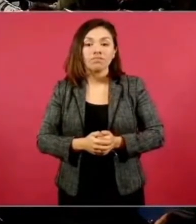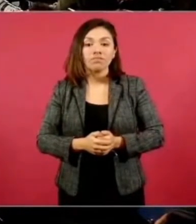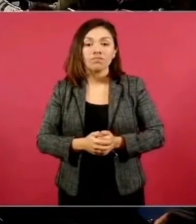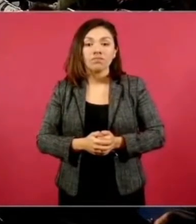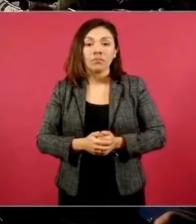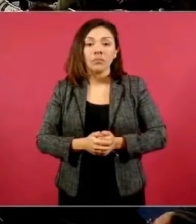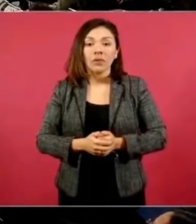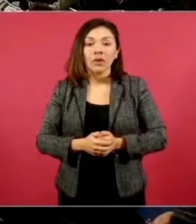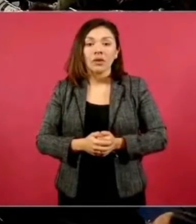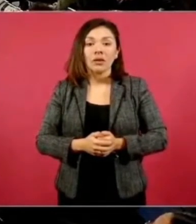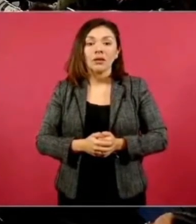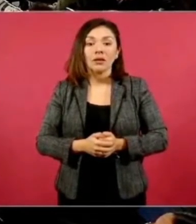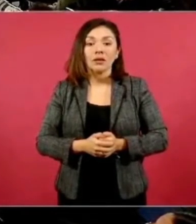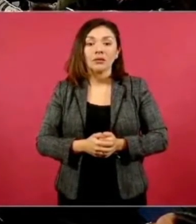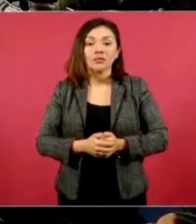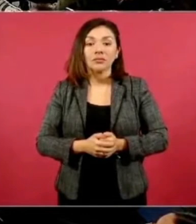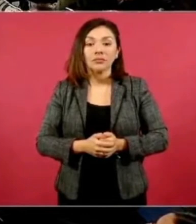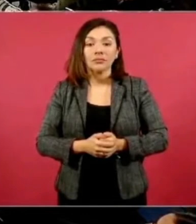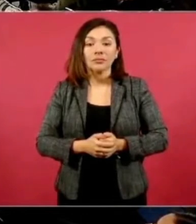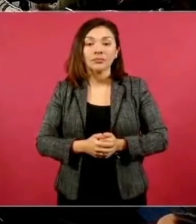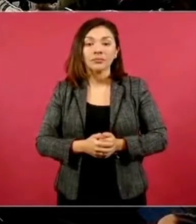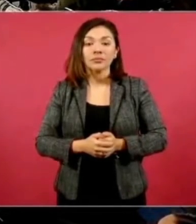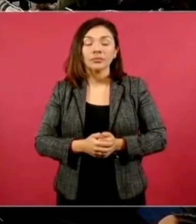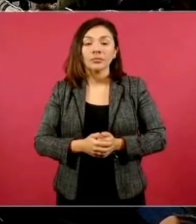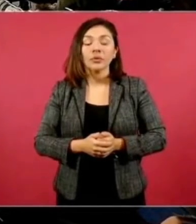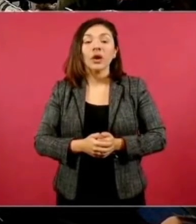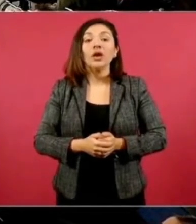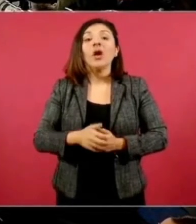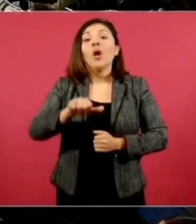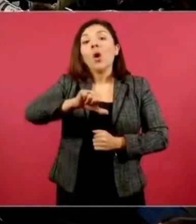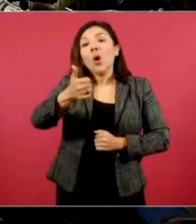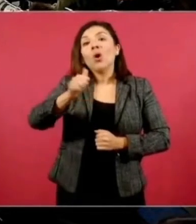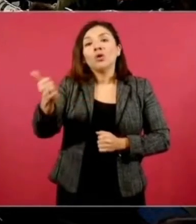y muchos que han retornado,